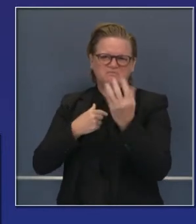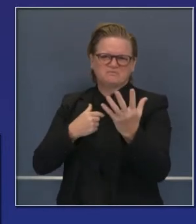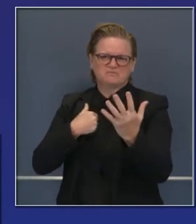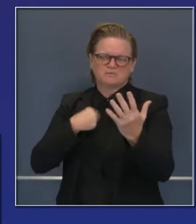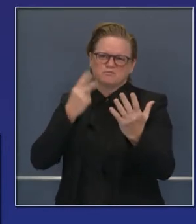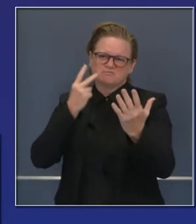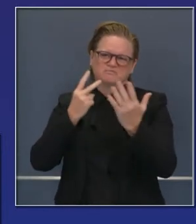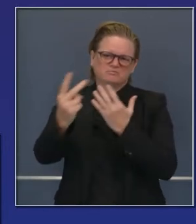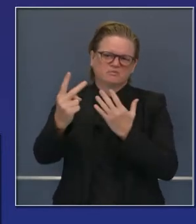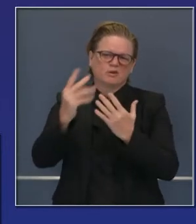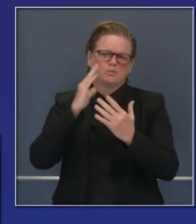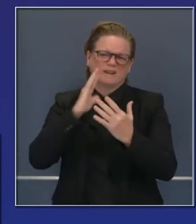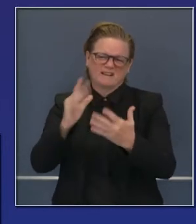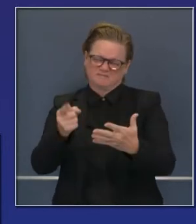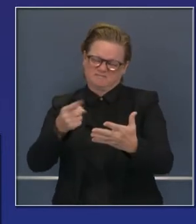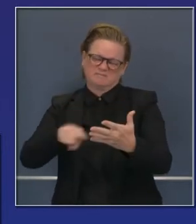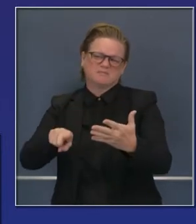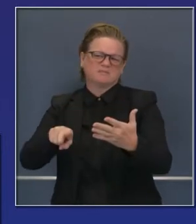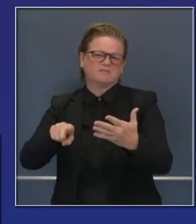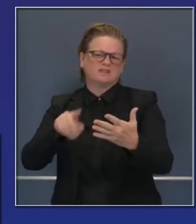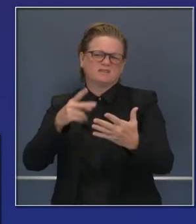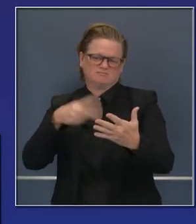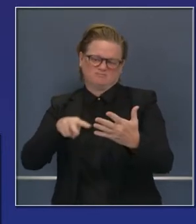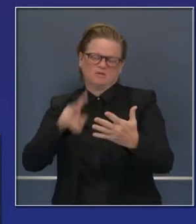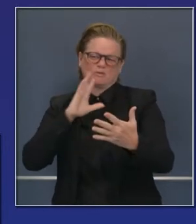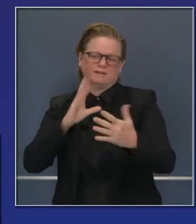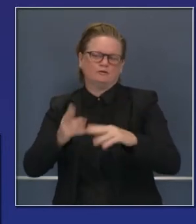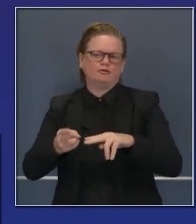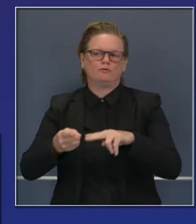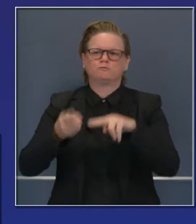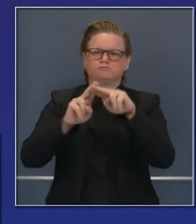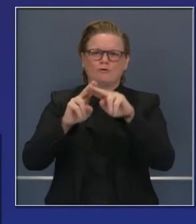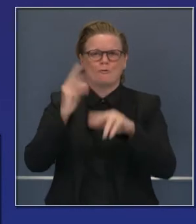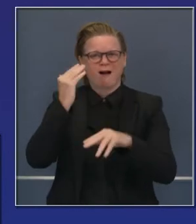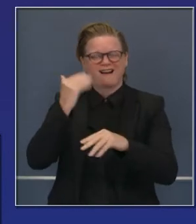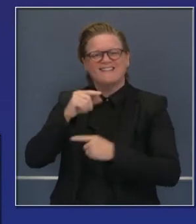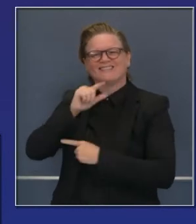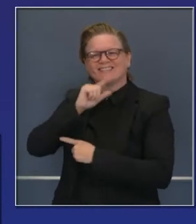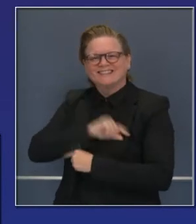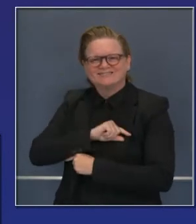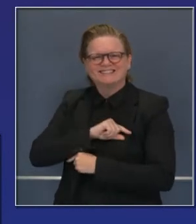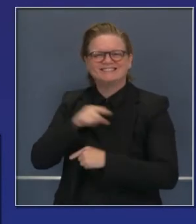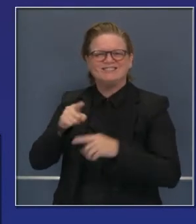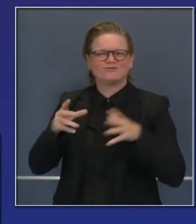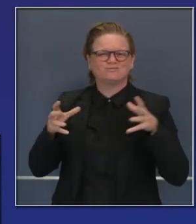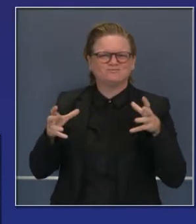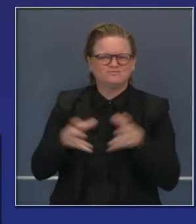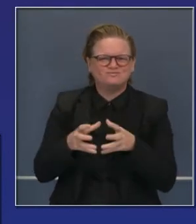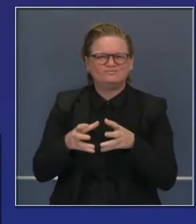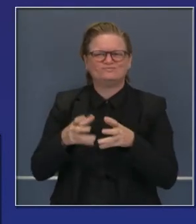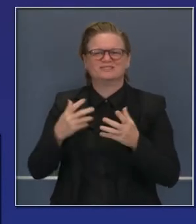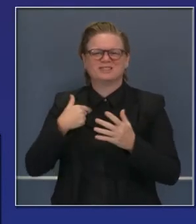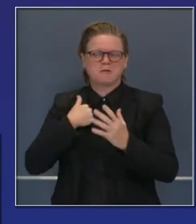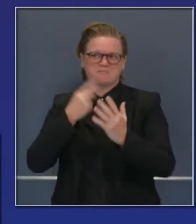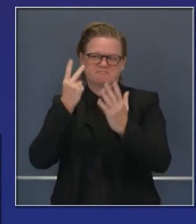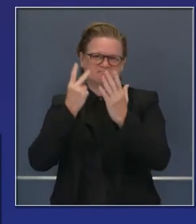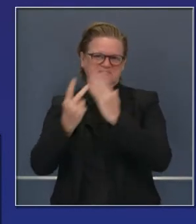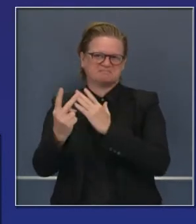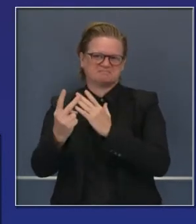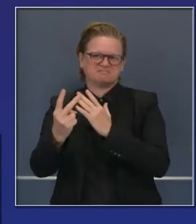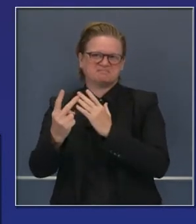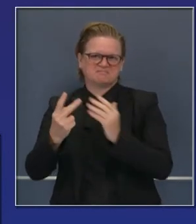semanas, una a dos semanas, en base a las actividades del Día de Acción de Gracias y los esfuerzos para educar al público,